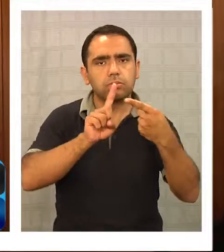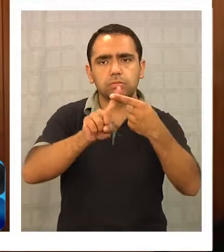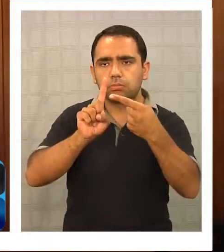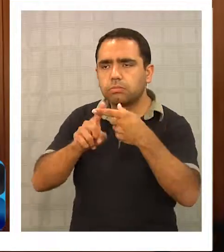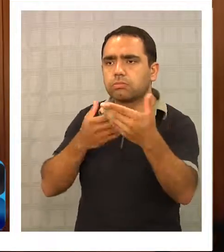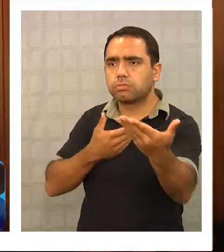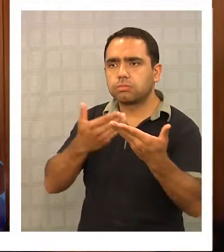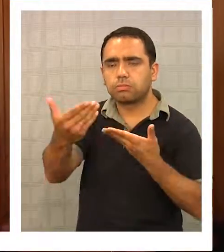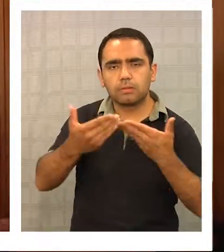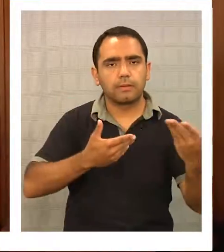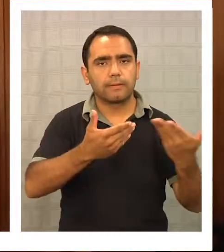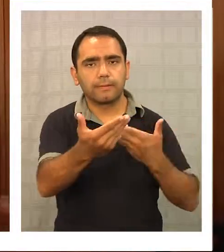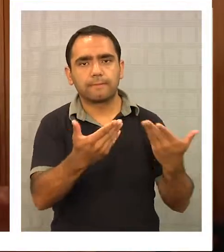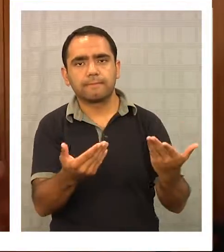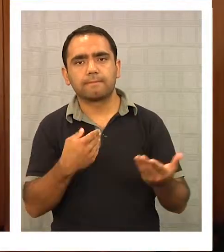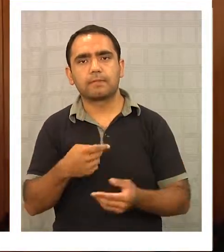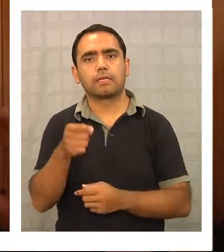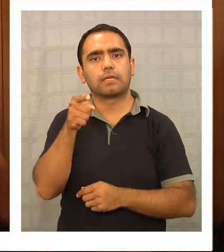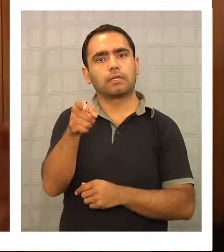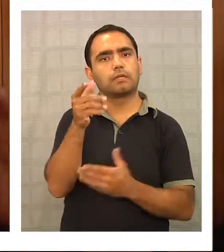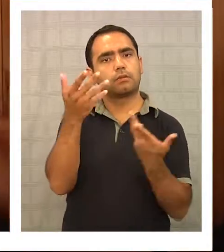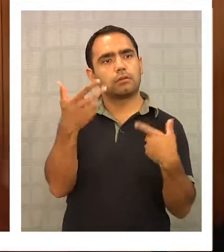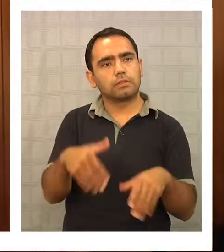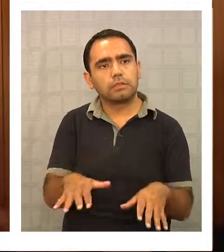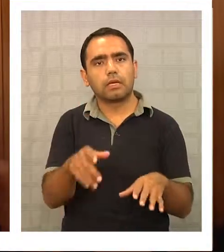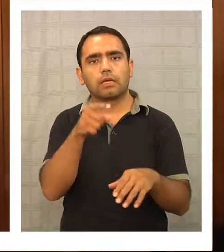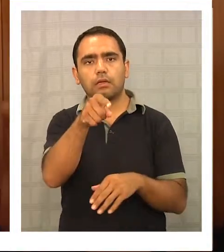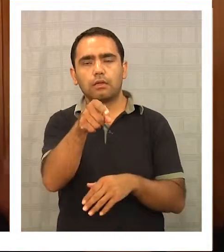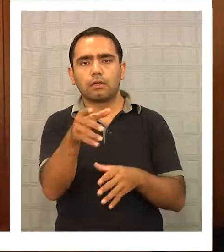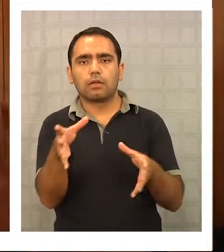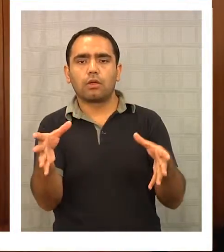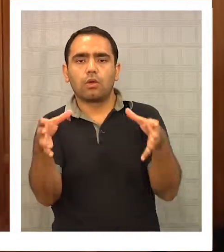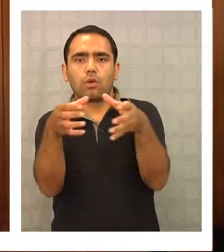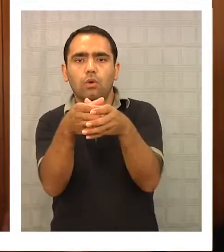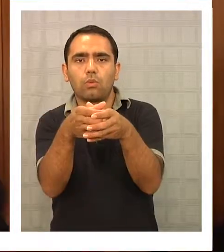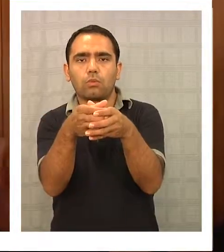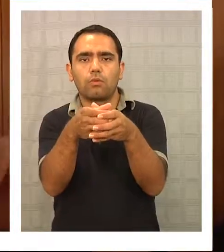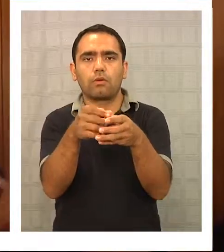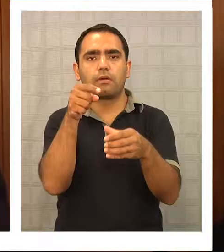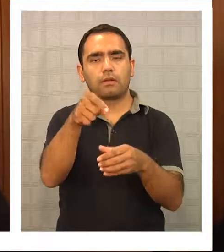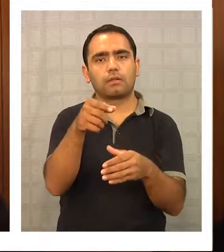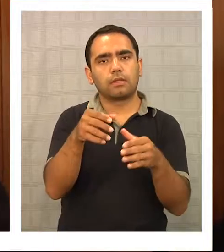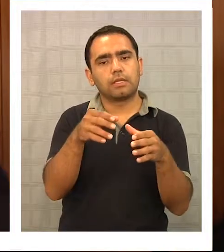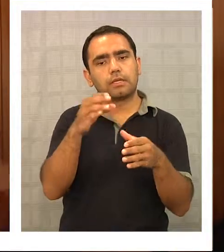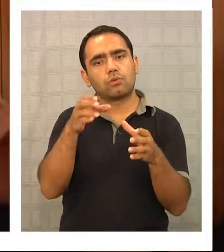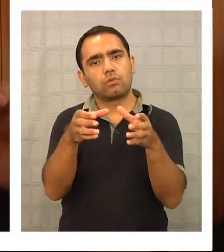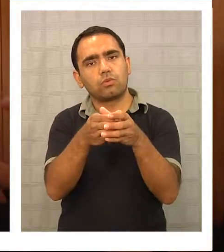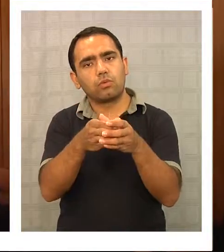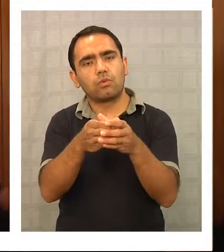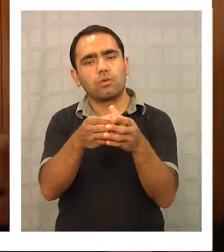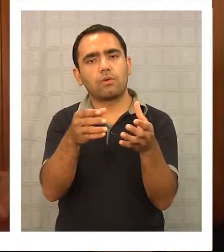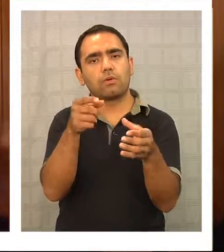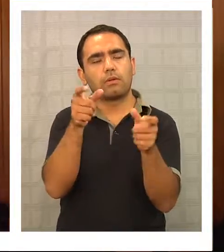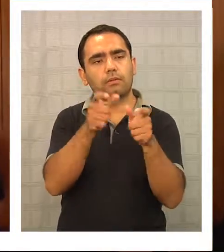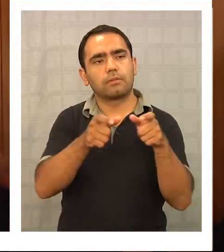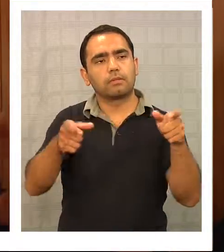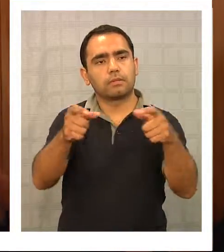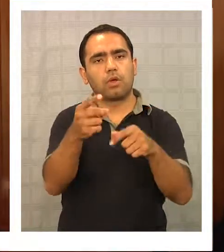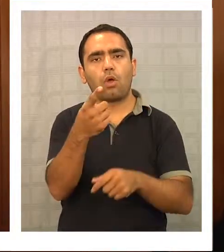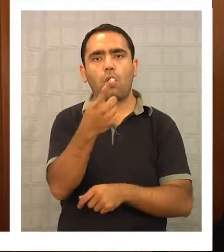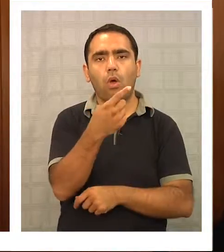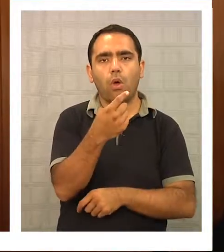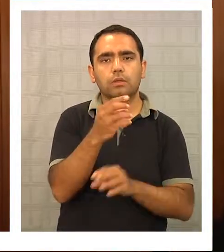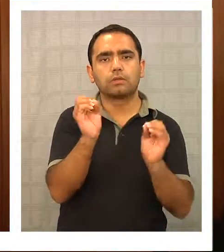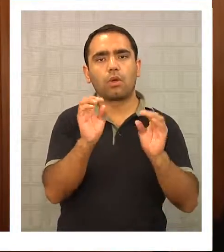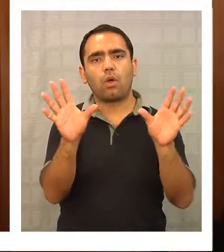pobladores, se conecta ellos, ya estaban formando lo que se llama el Comité Central, que aunaba estos 11